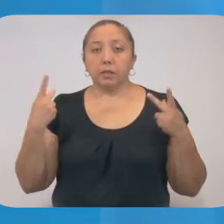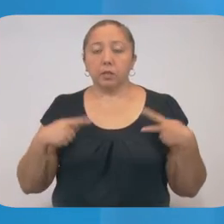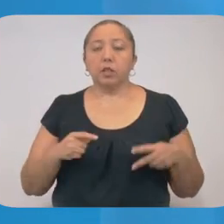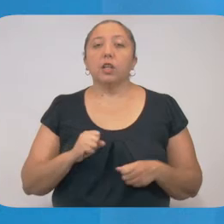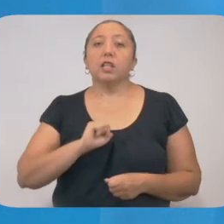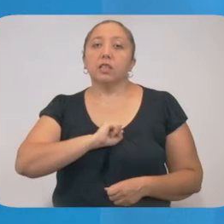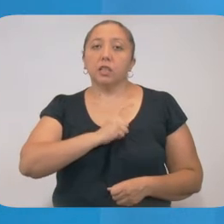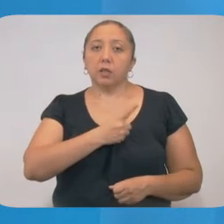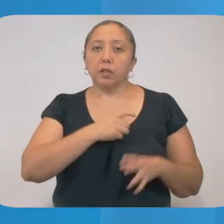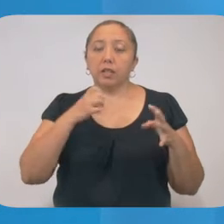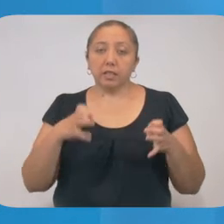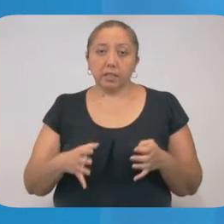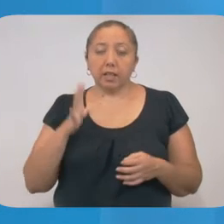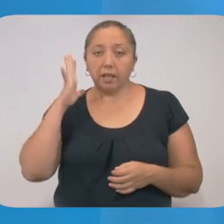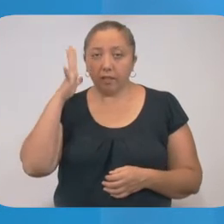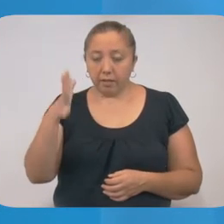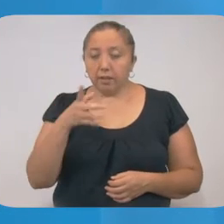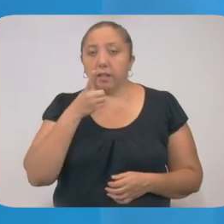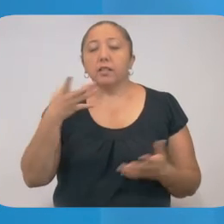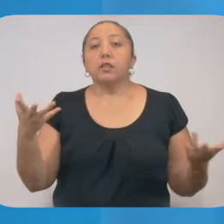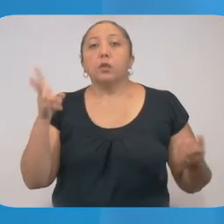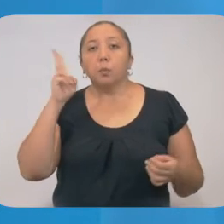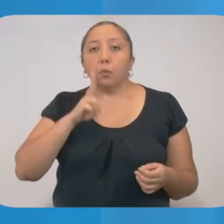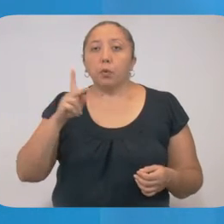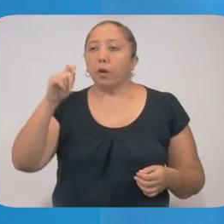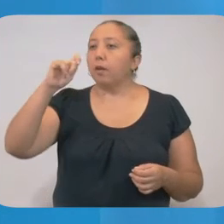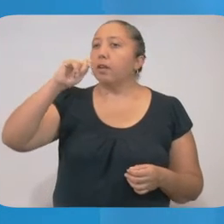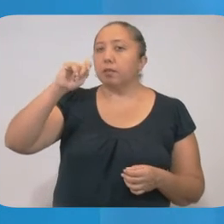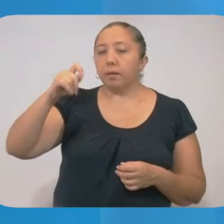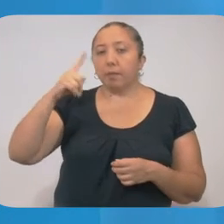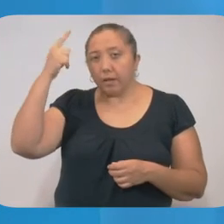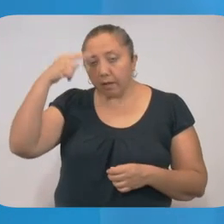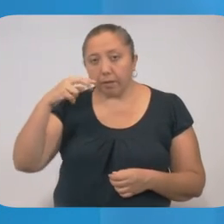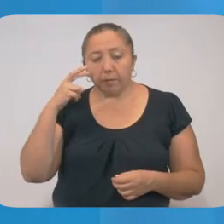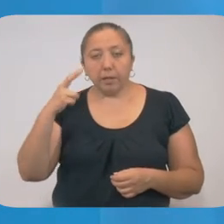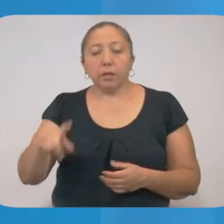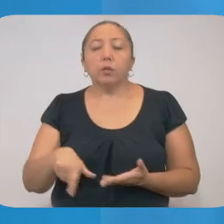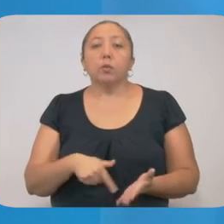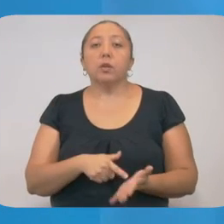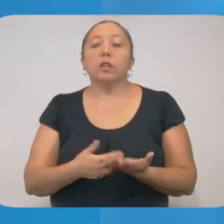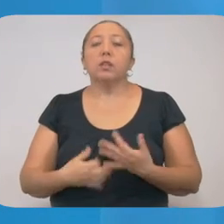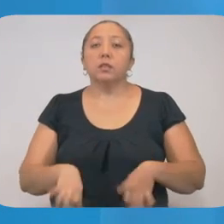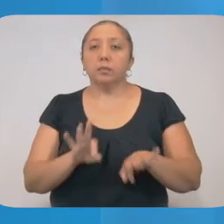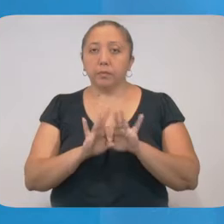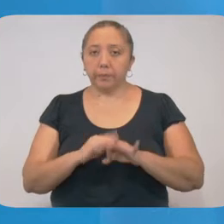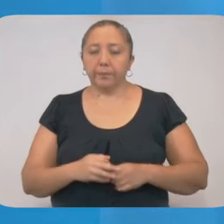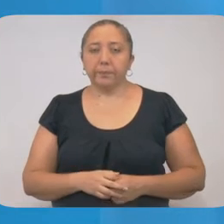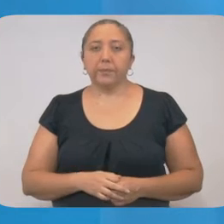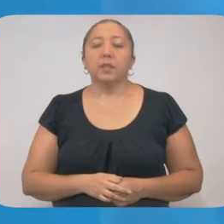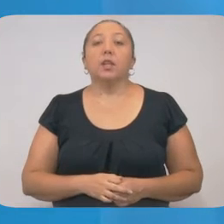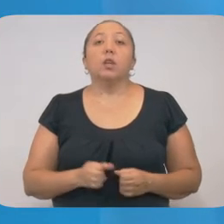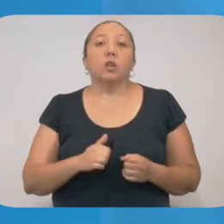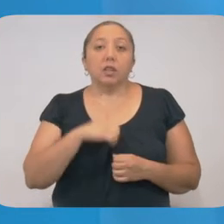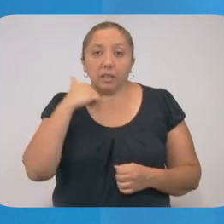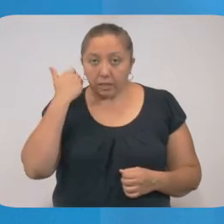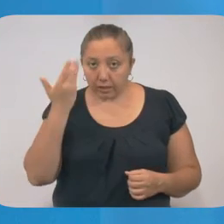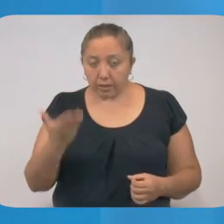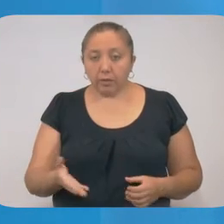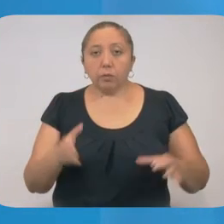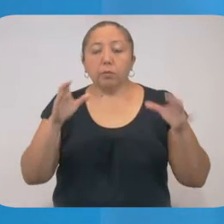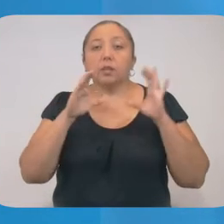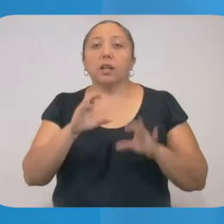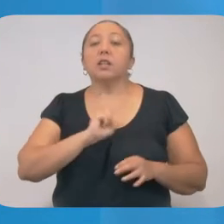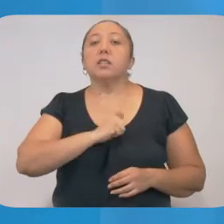del sector salud estatal aplicará pruebas para detectar coronavirus en lugares determinados y estratégicos, con el objetivo de